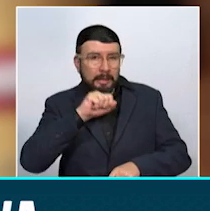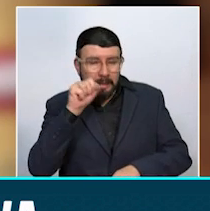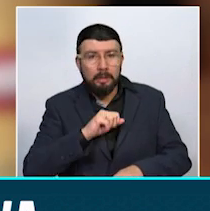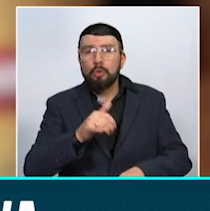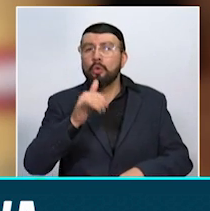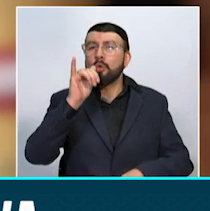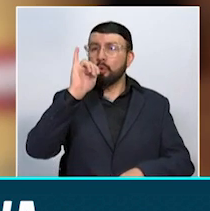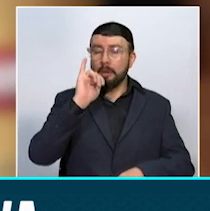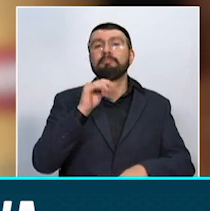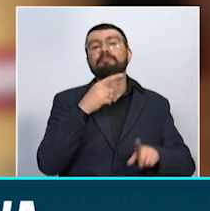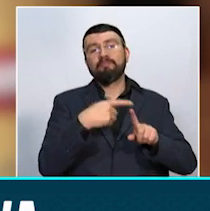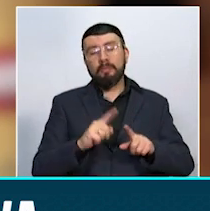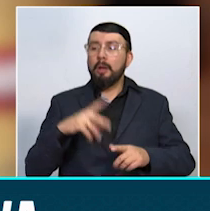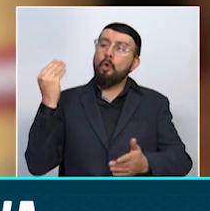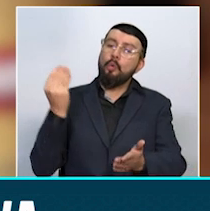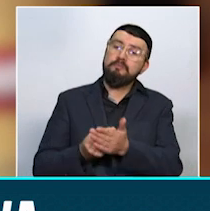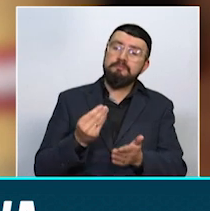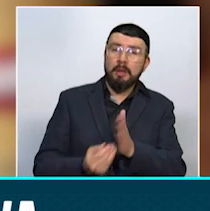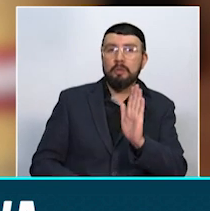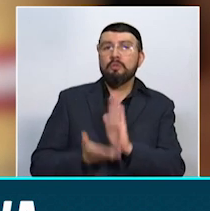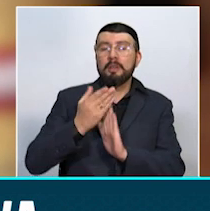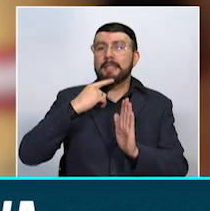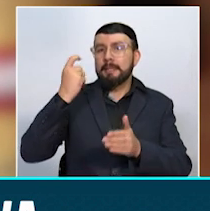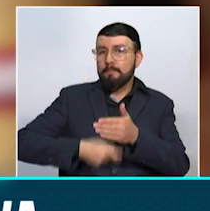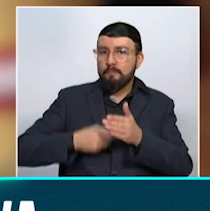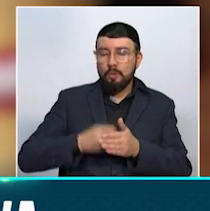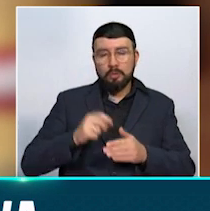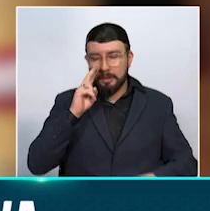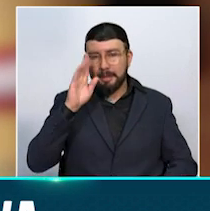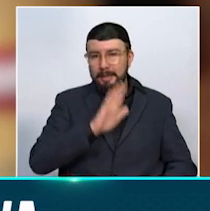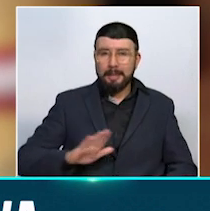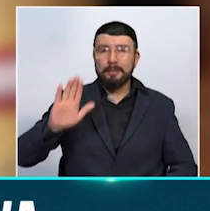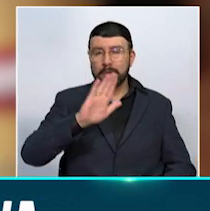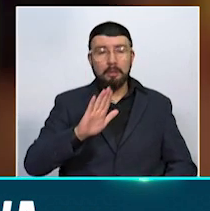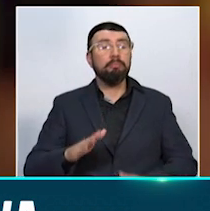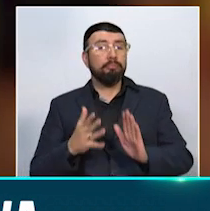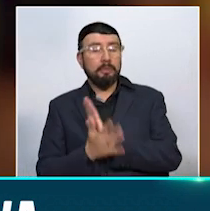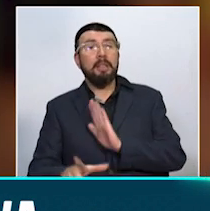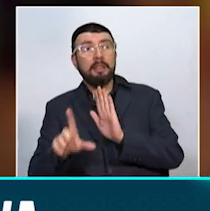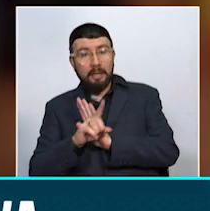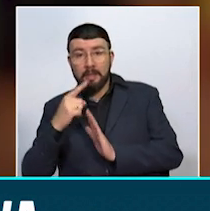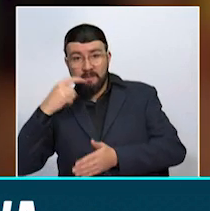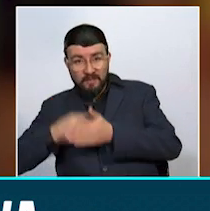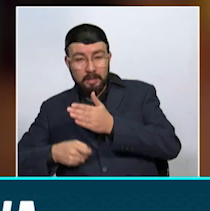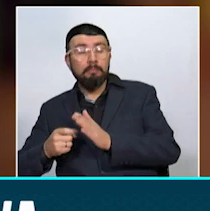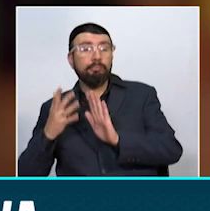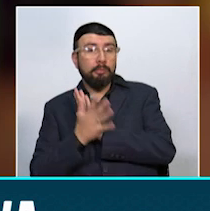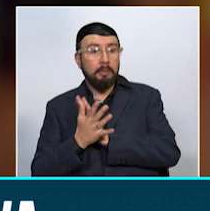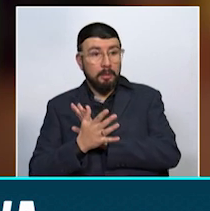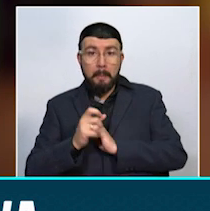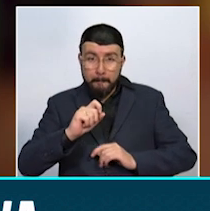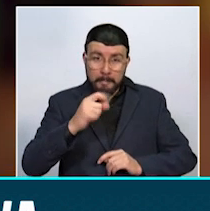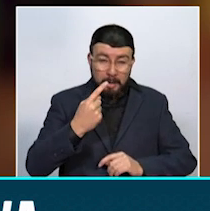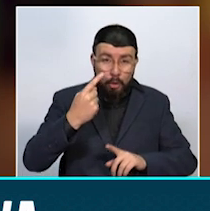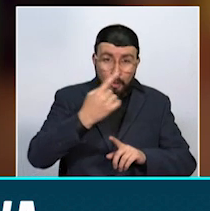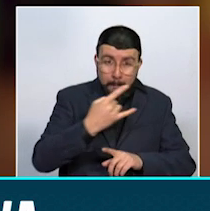gaseosas y se cobrará vigencia en todo el territorio nacional. Así lo estipuló la ley de financiamiento, en la cual se detalla que a partir del 1 de